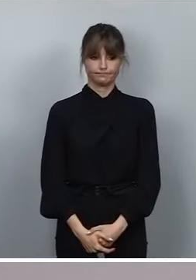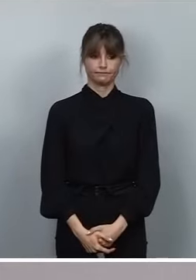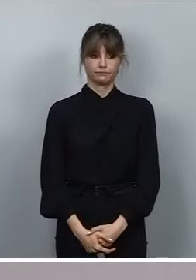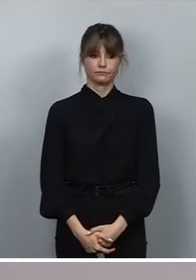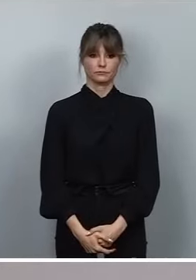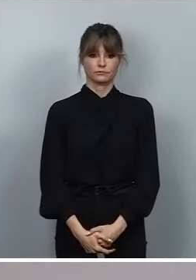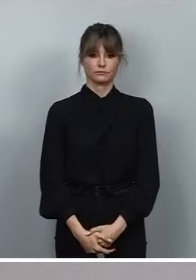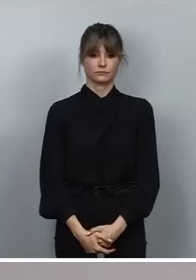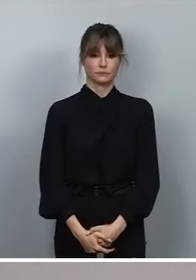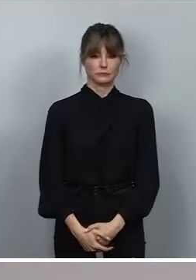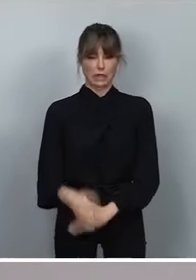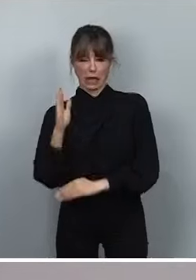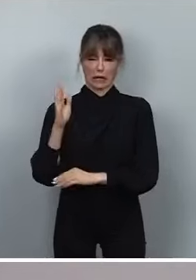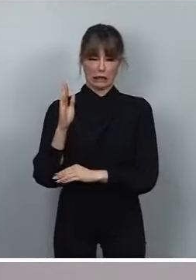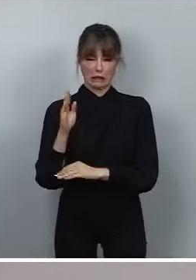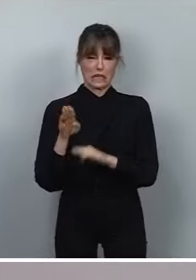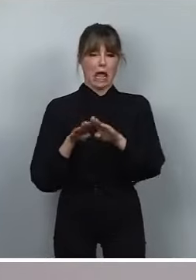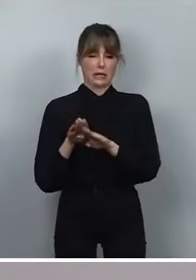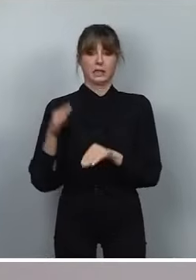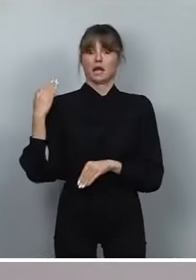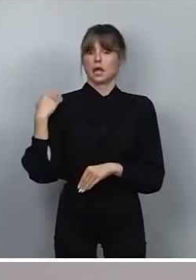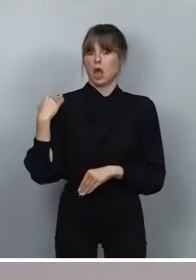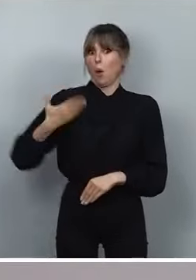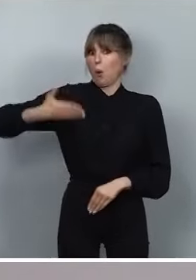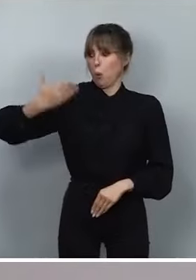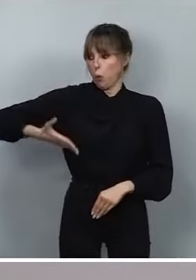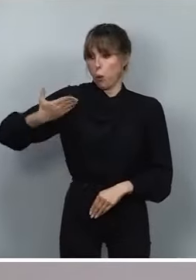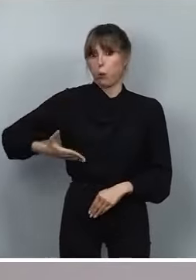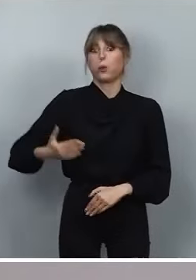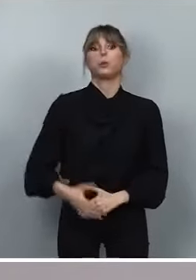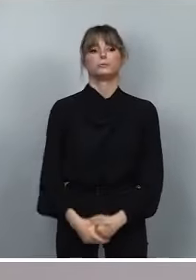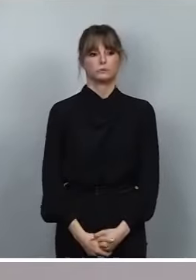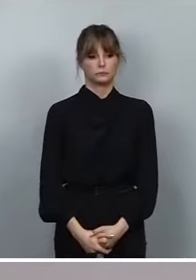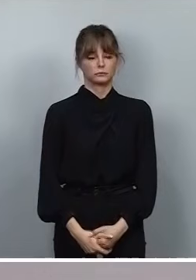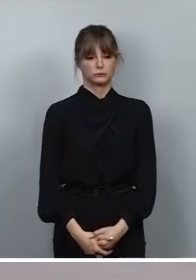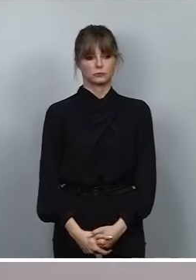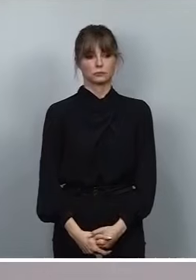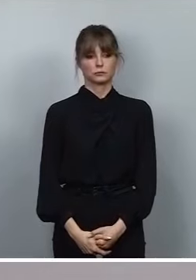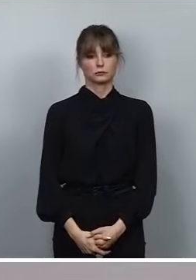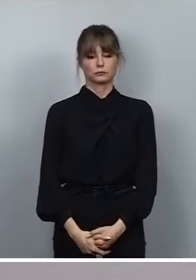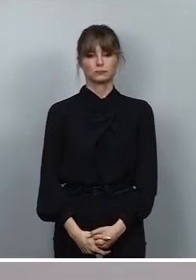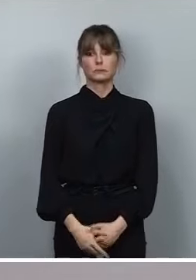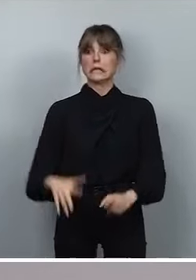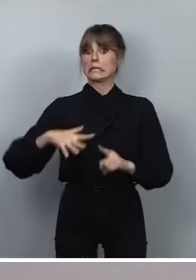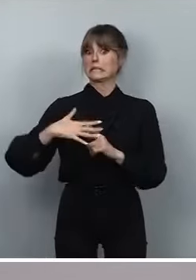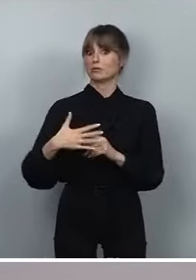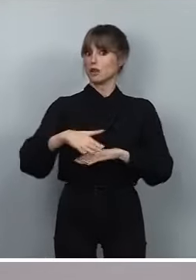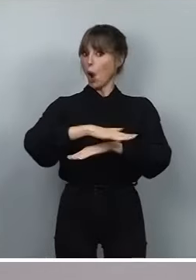acusaciones que se han realizado son gravísimas y la situación del gobierno